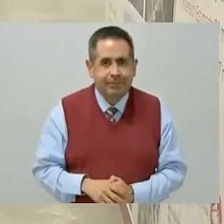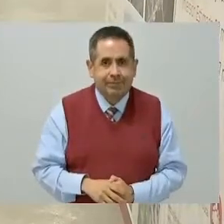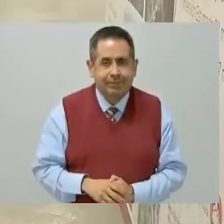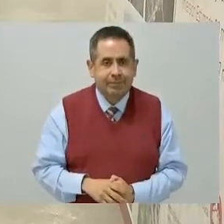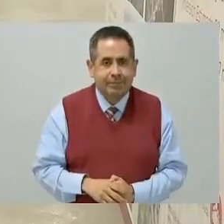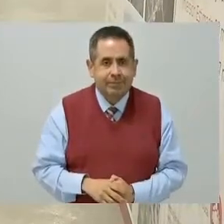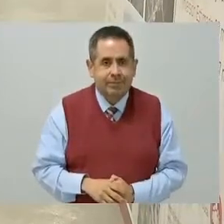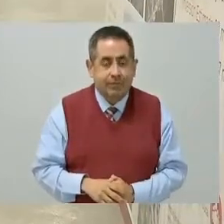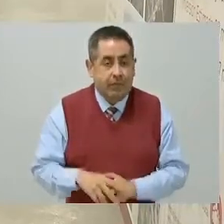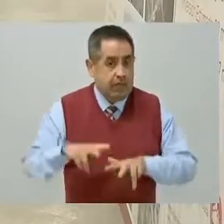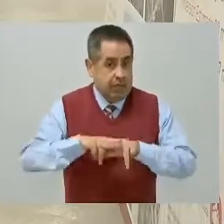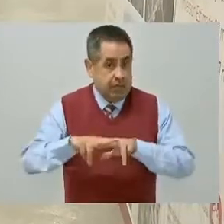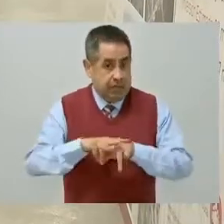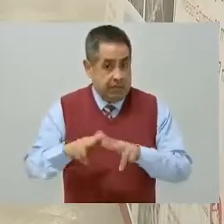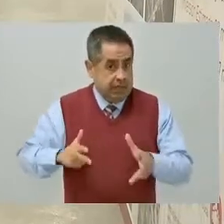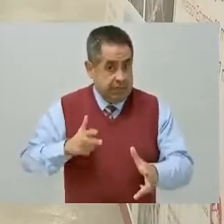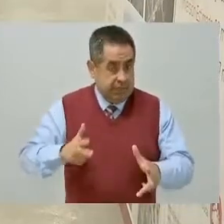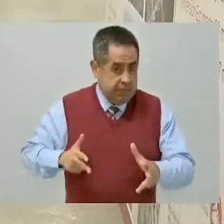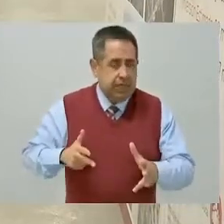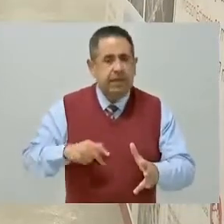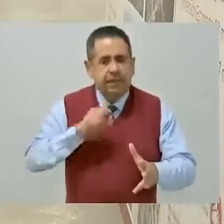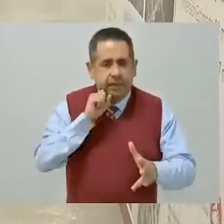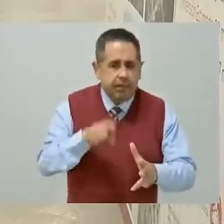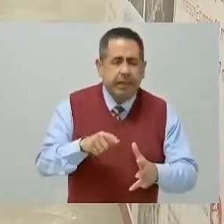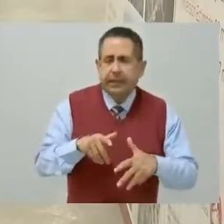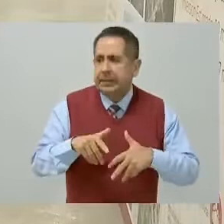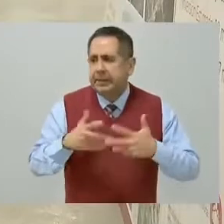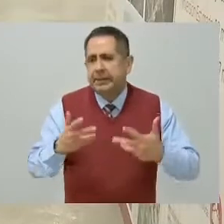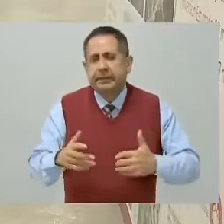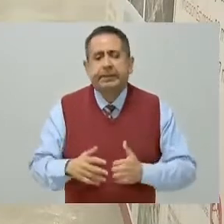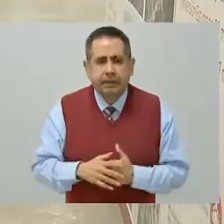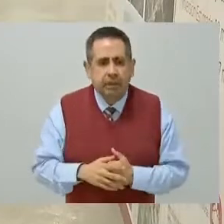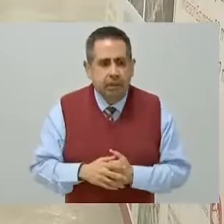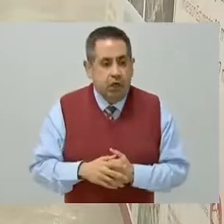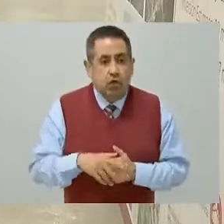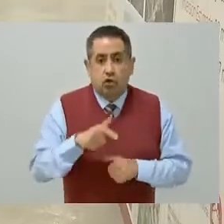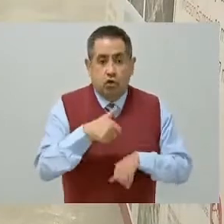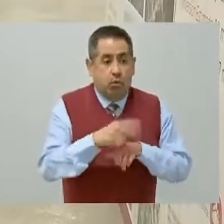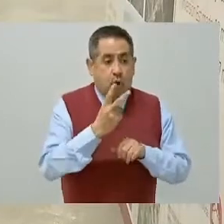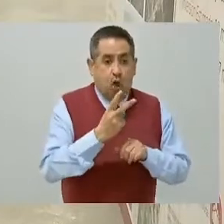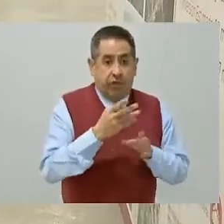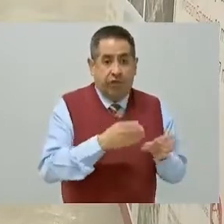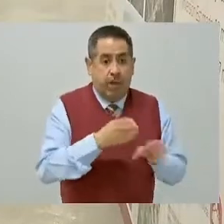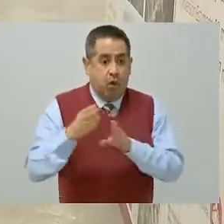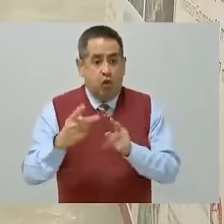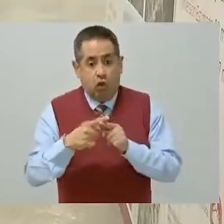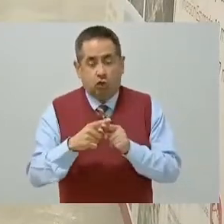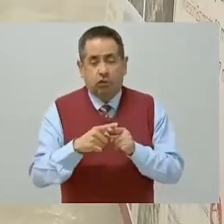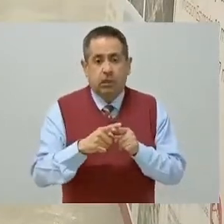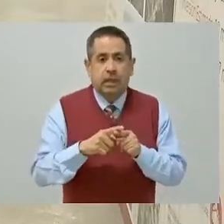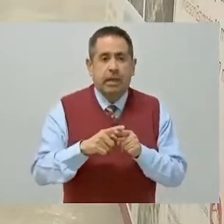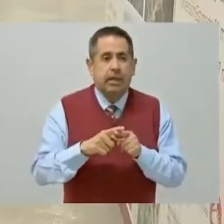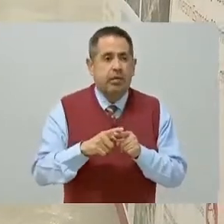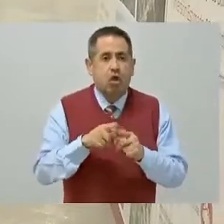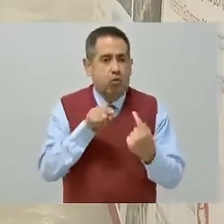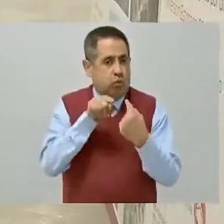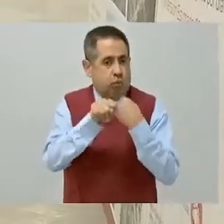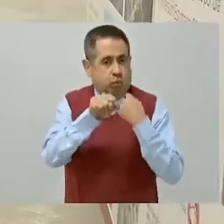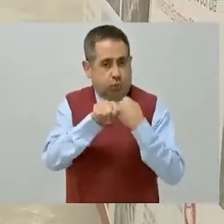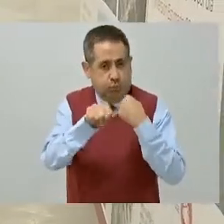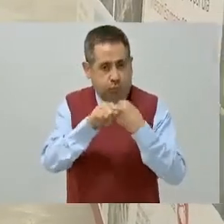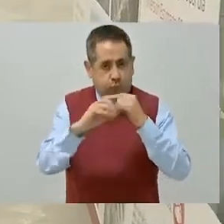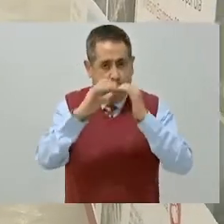El tren, por otra parte, en la tramo 2, en la zona del bitúnel, tiene,